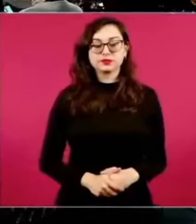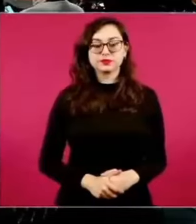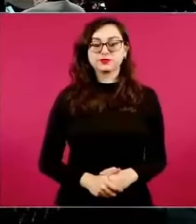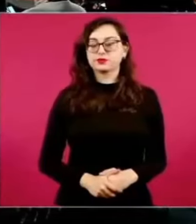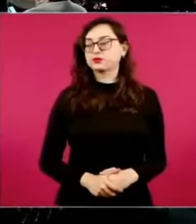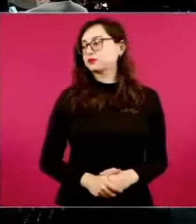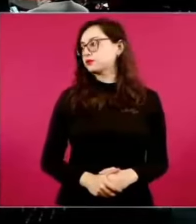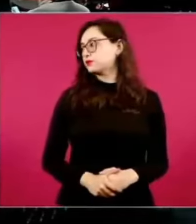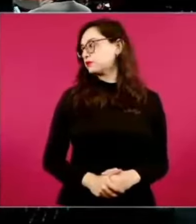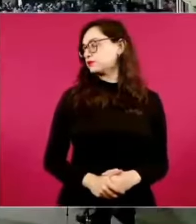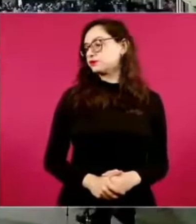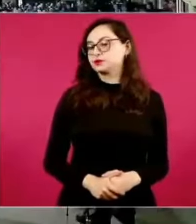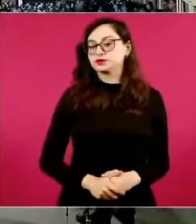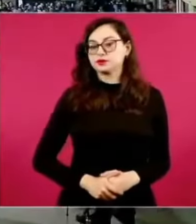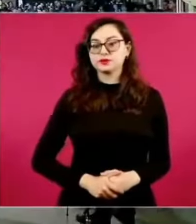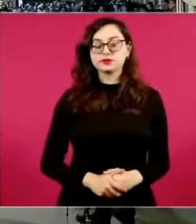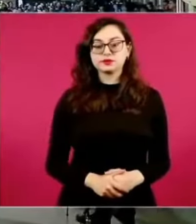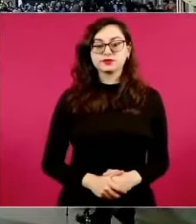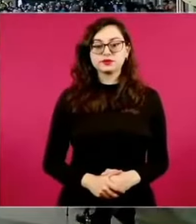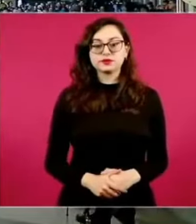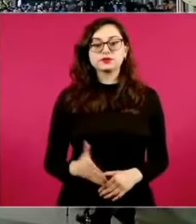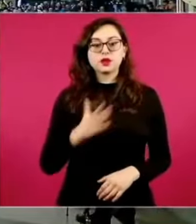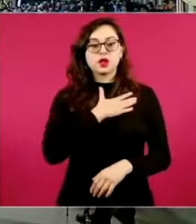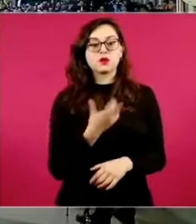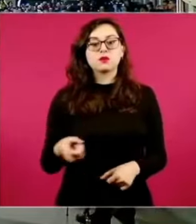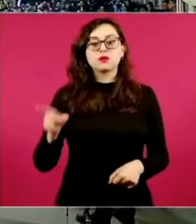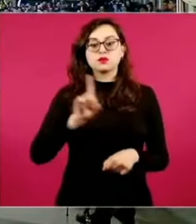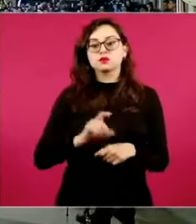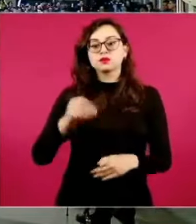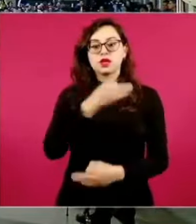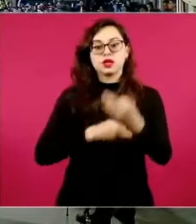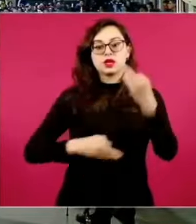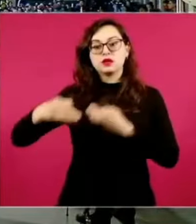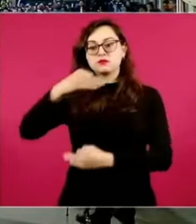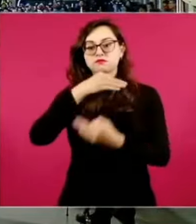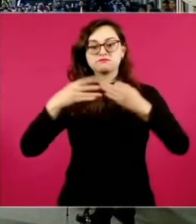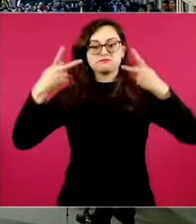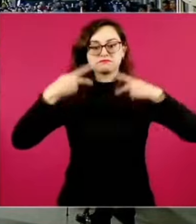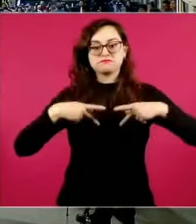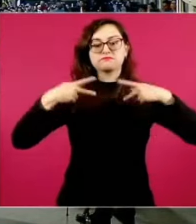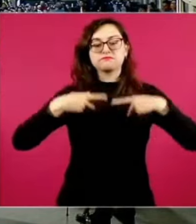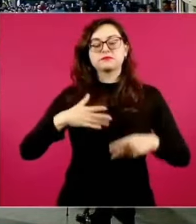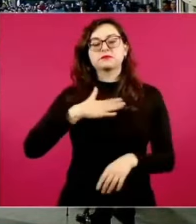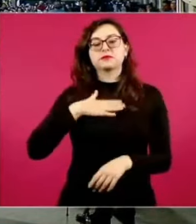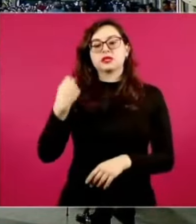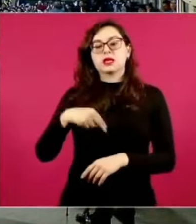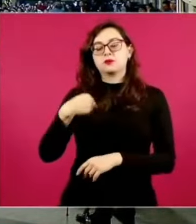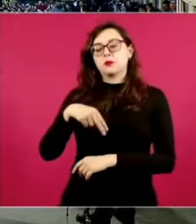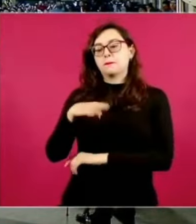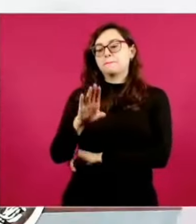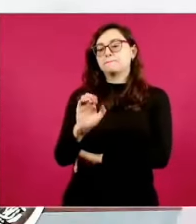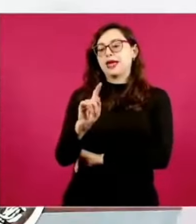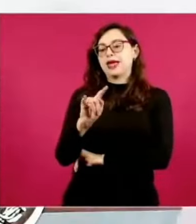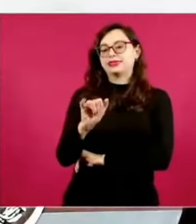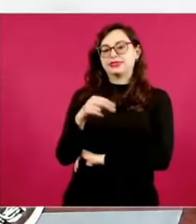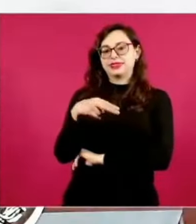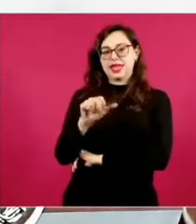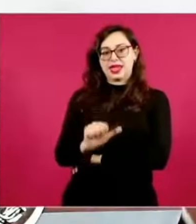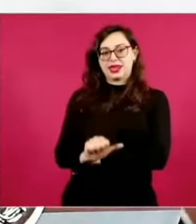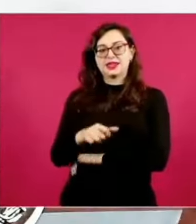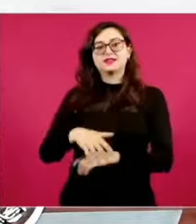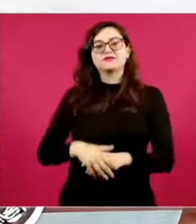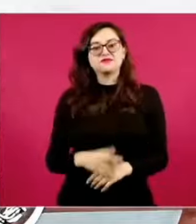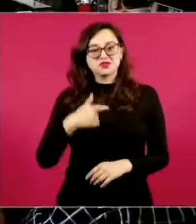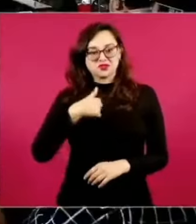Buenos días a todas, a todos y a todes. Mi nombre es Betiana Vargas. Es un honor